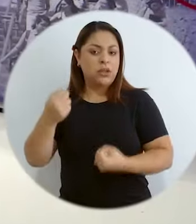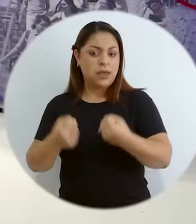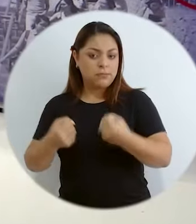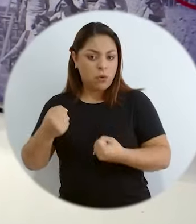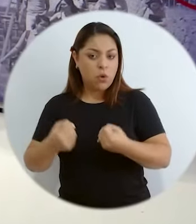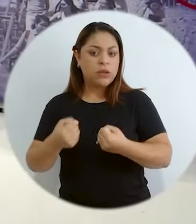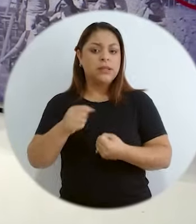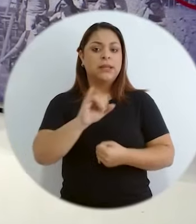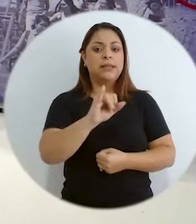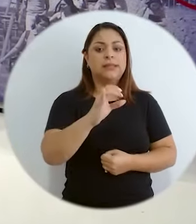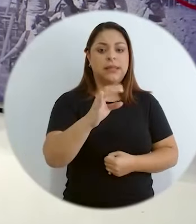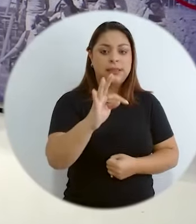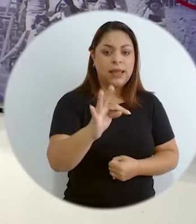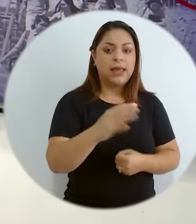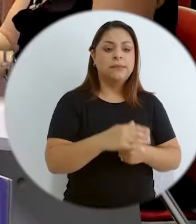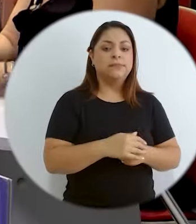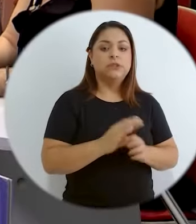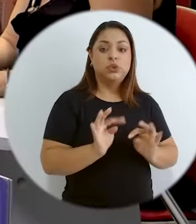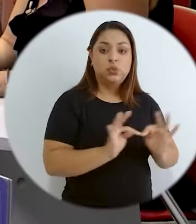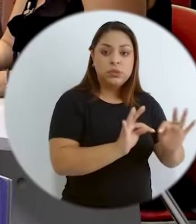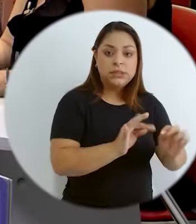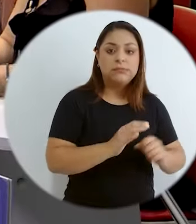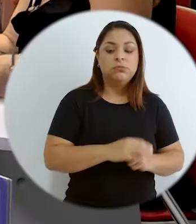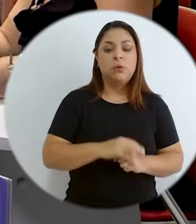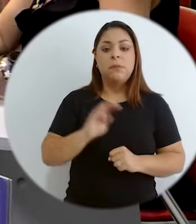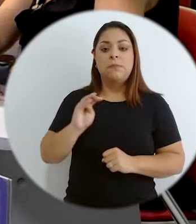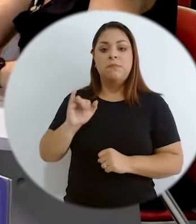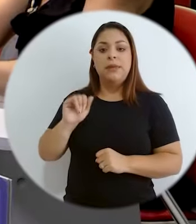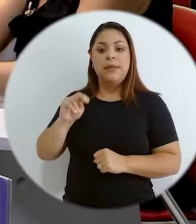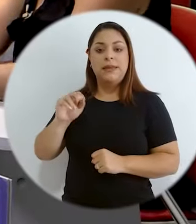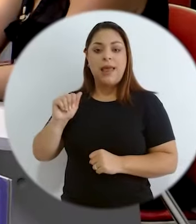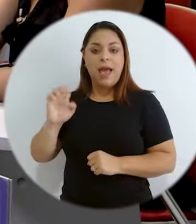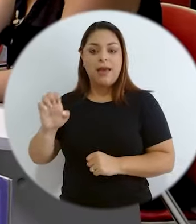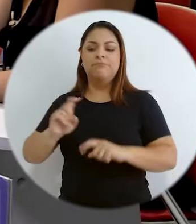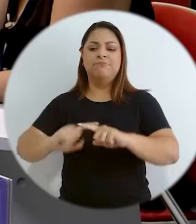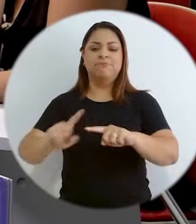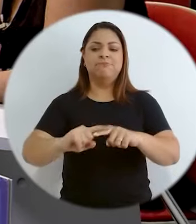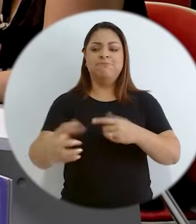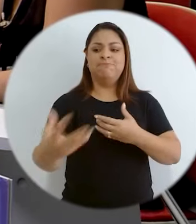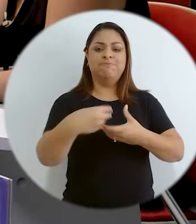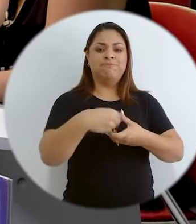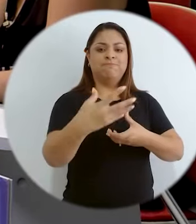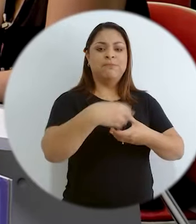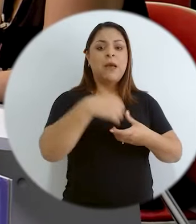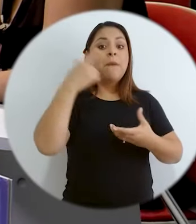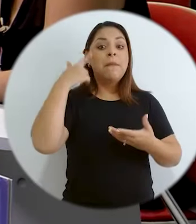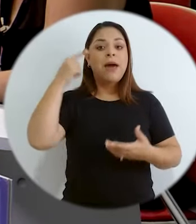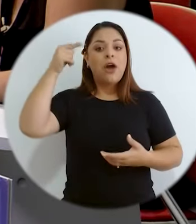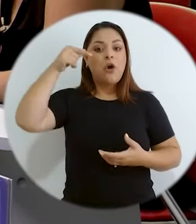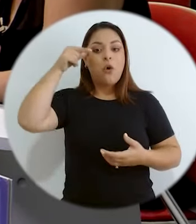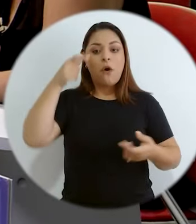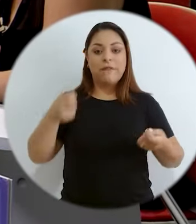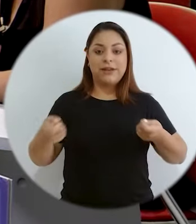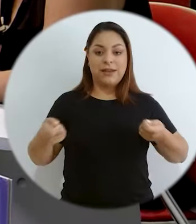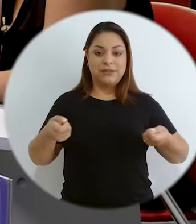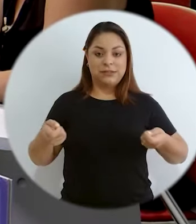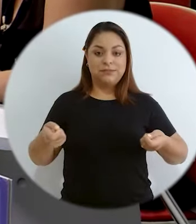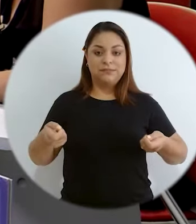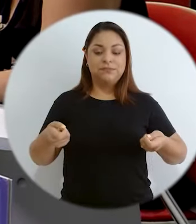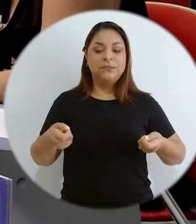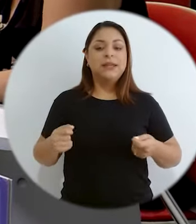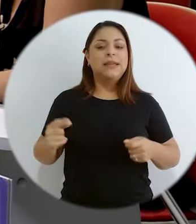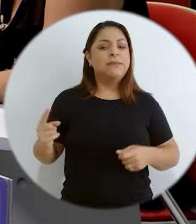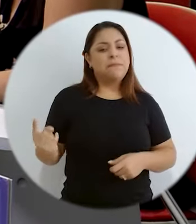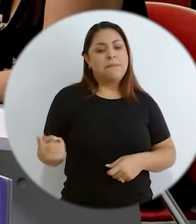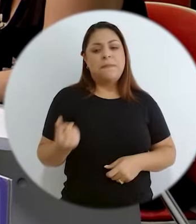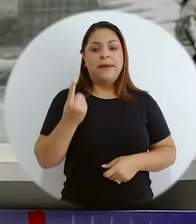el ICT, el de Turismo, por supuesto que el MINAE y un montón de instituciones para poder hacer gobernanza en los mares, y una de las primeras